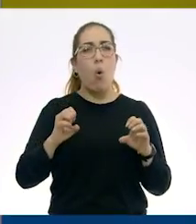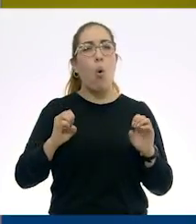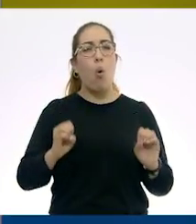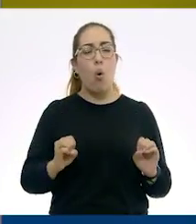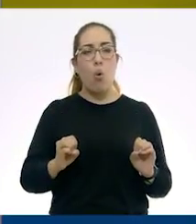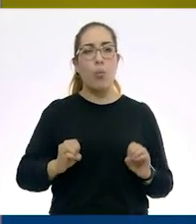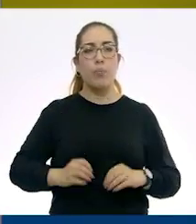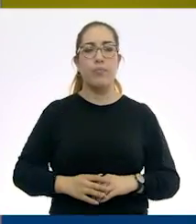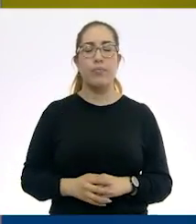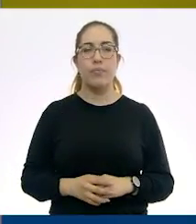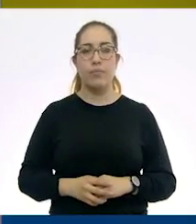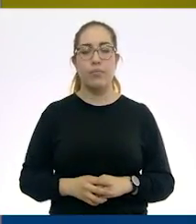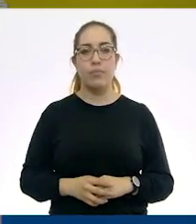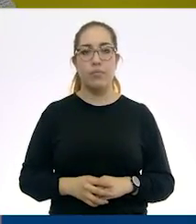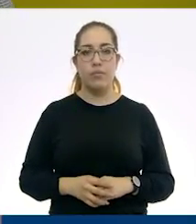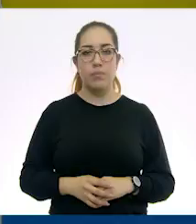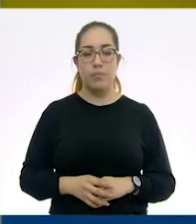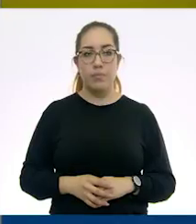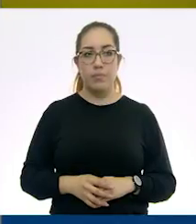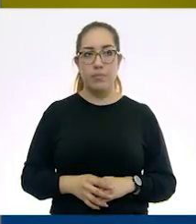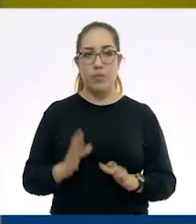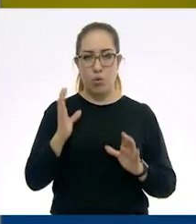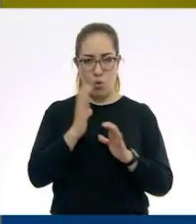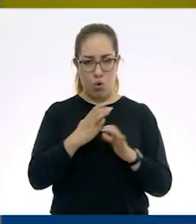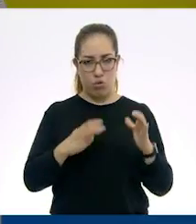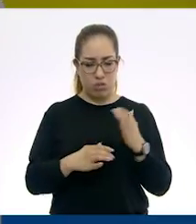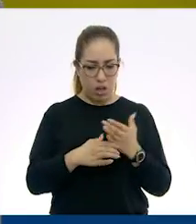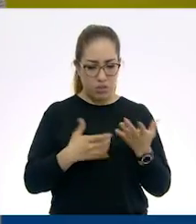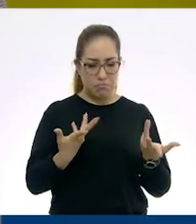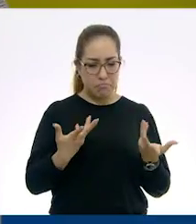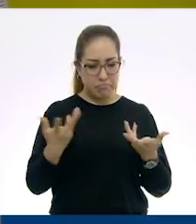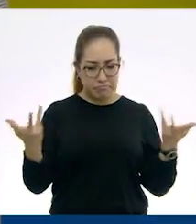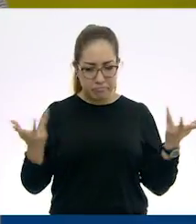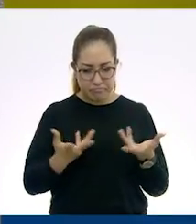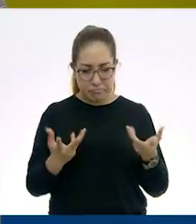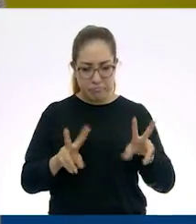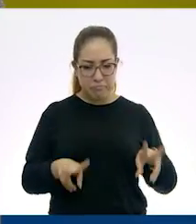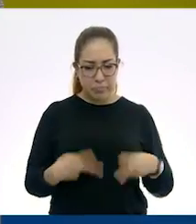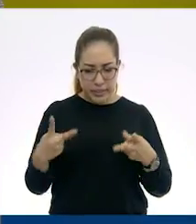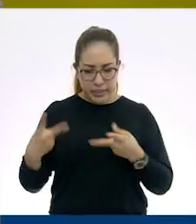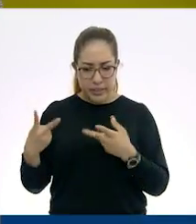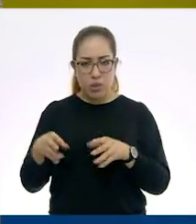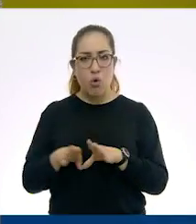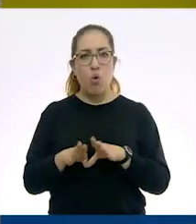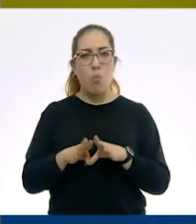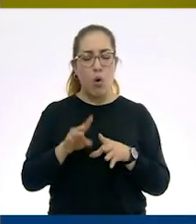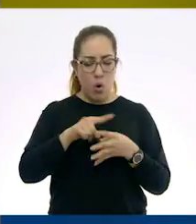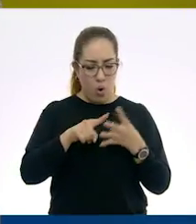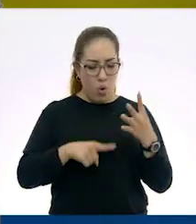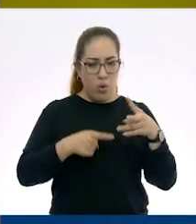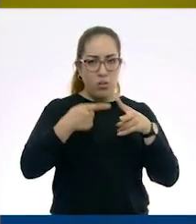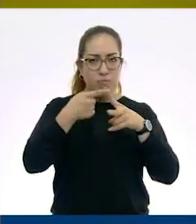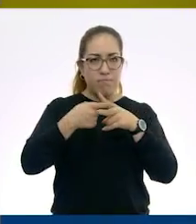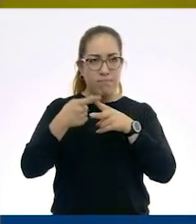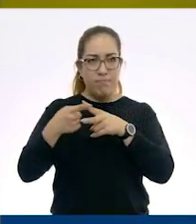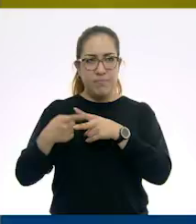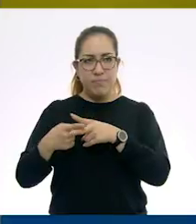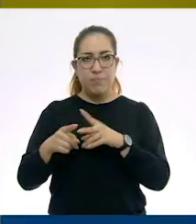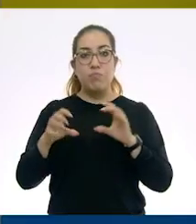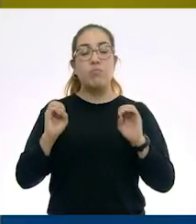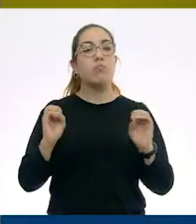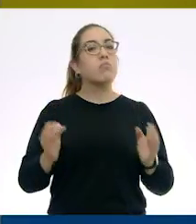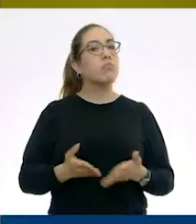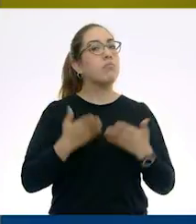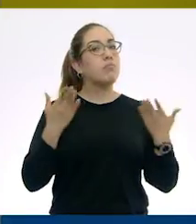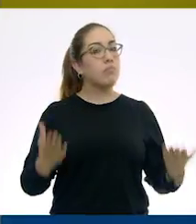conteo o una administración de lo que ahora tú ya estás produciendo. A lo mejor y ahora quieres expandir tu terreno